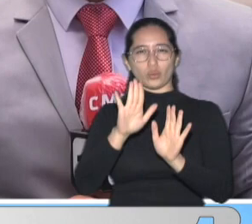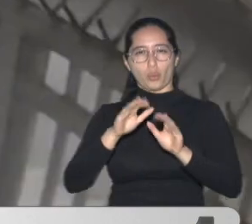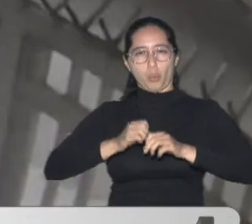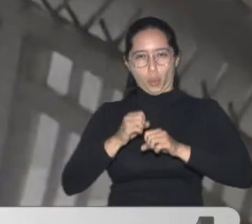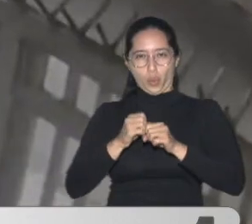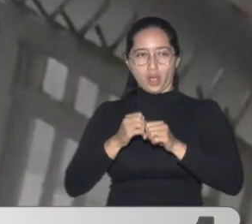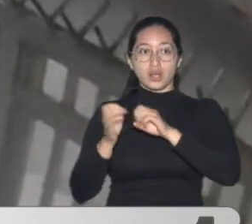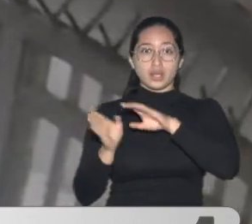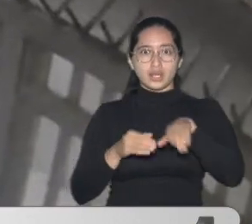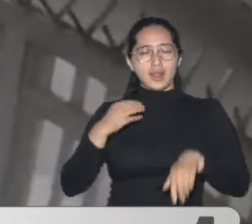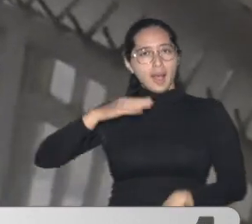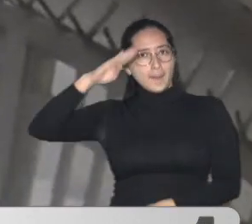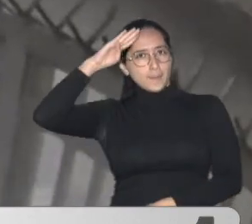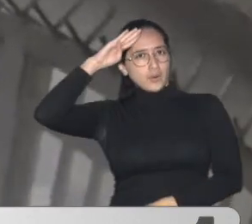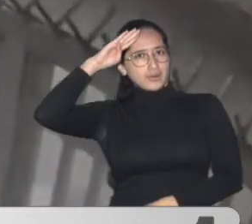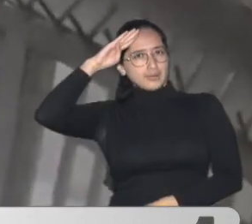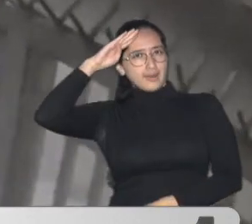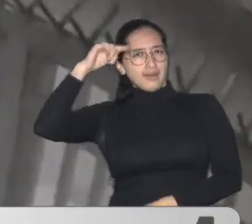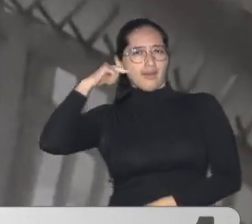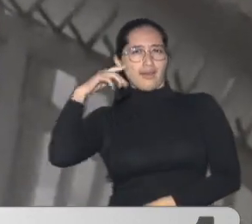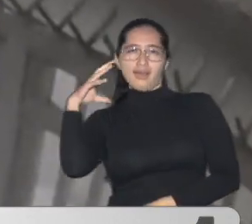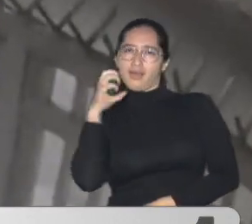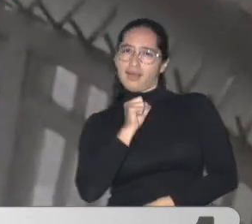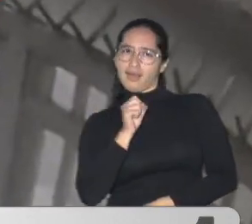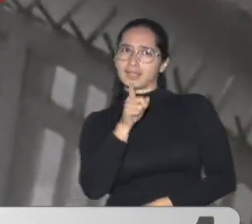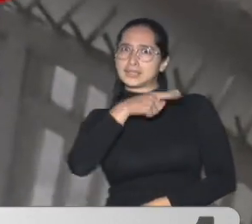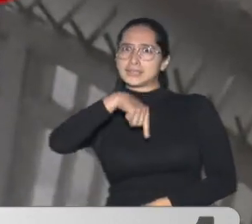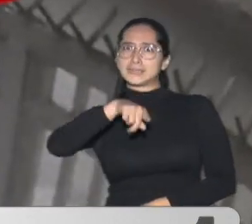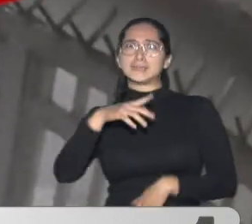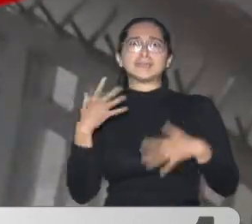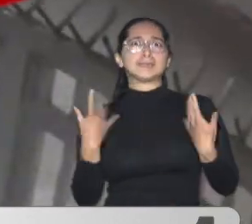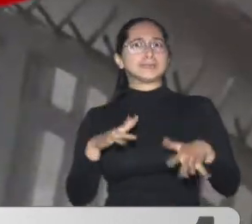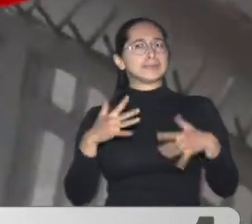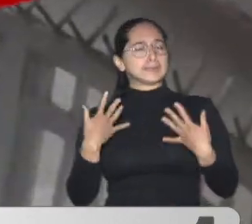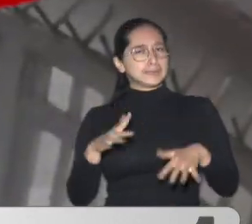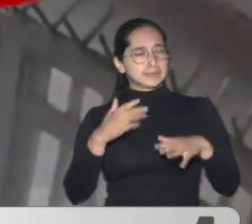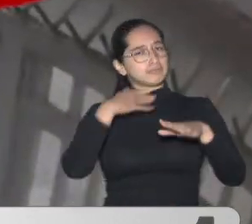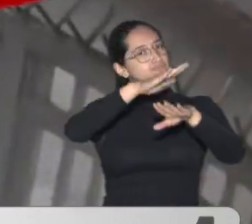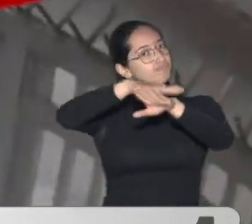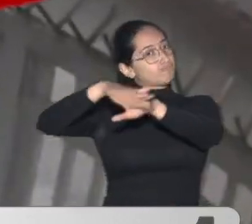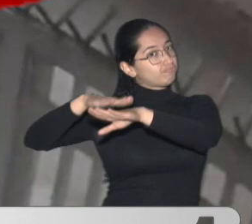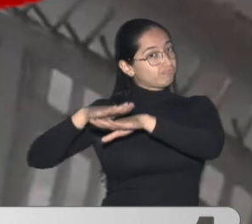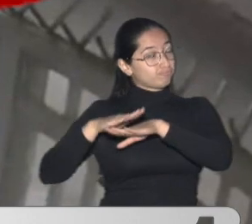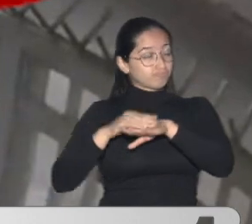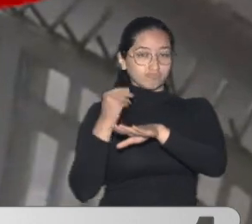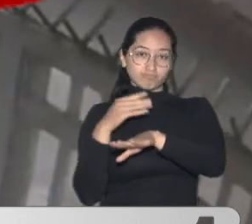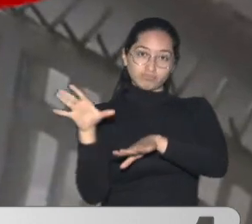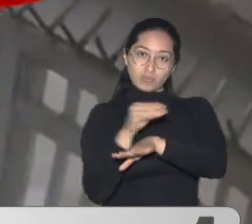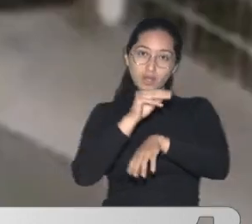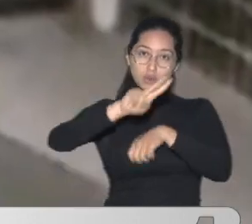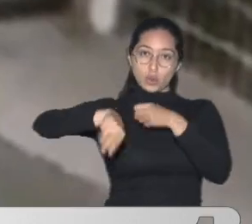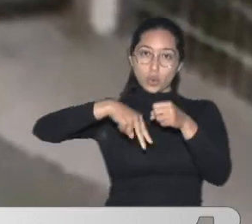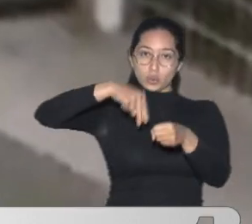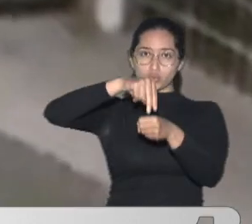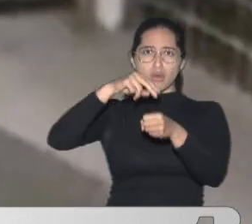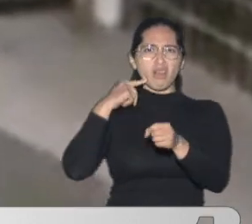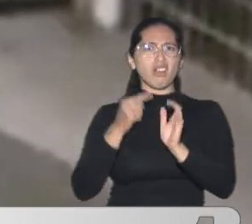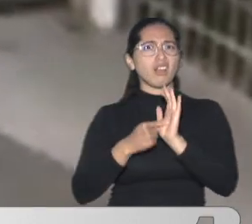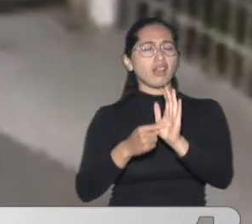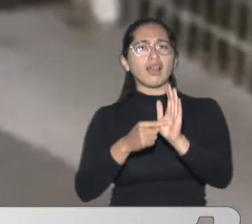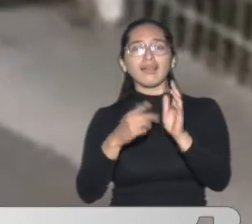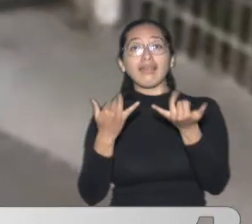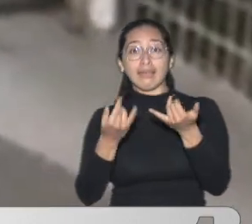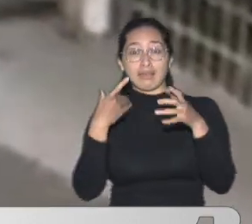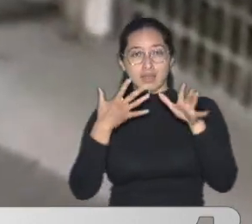metropolitana De Bogotá Quienes han hecho Un alerta Y han hecho también Un llamado A todos los ciudadanos Porque encontraron En diferentes